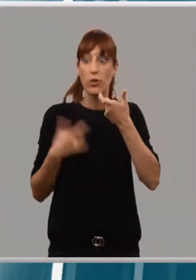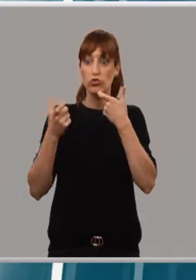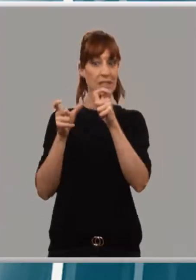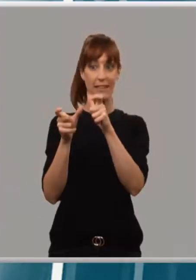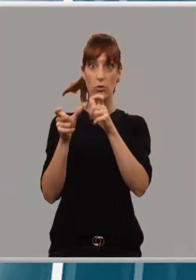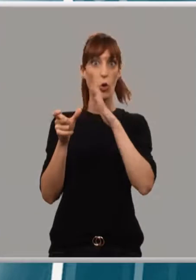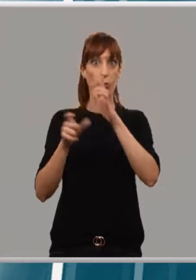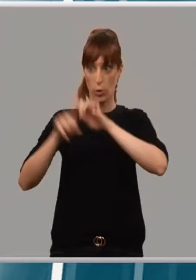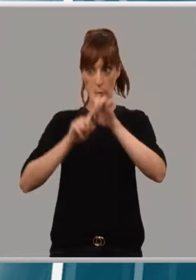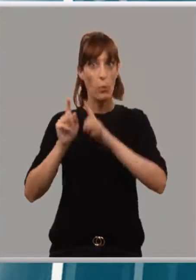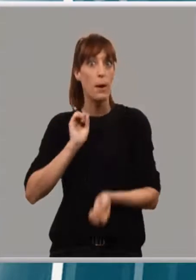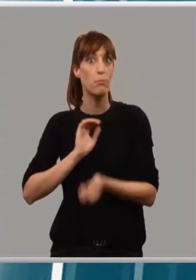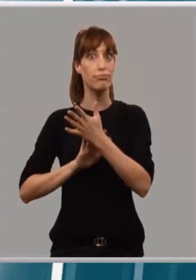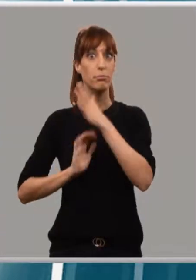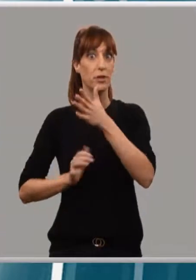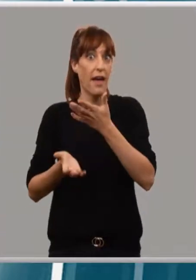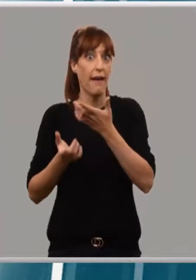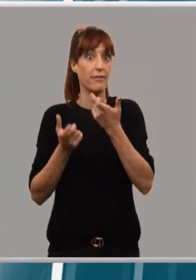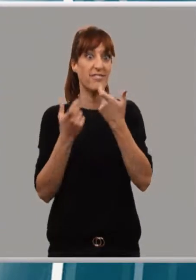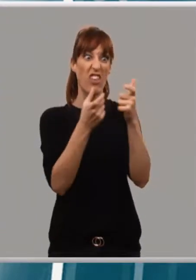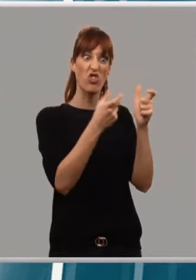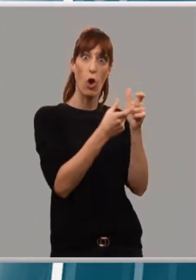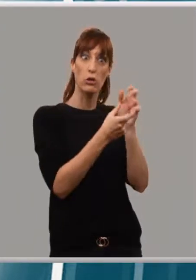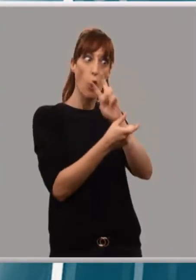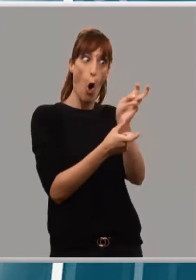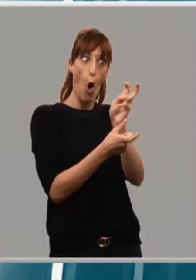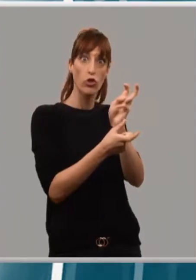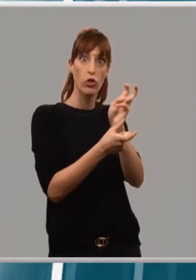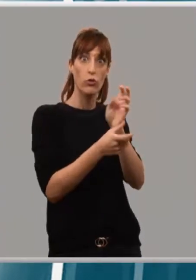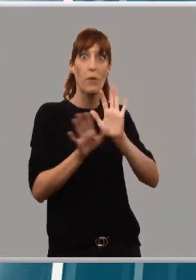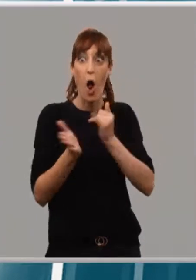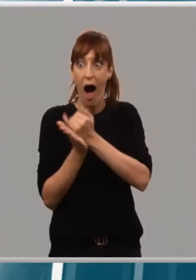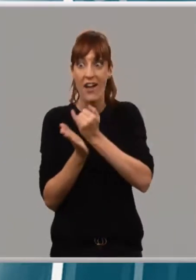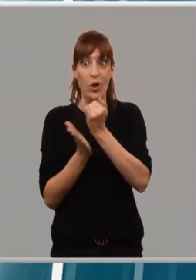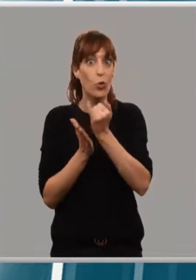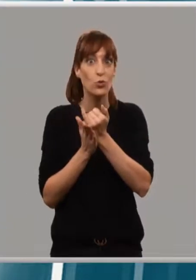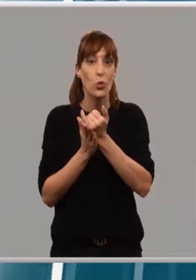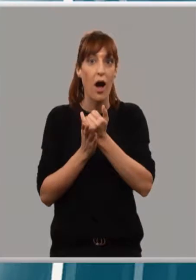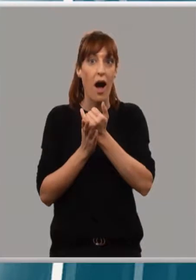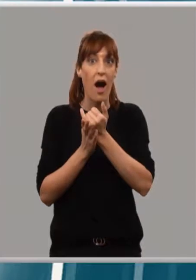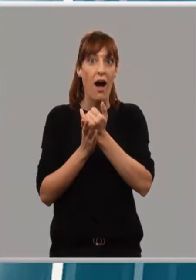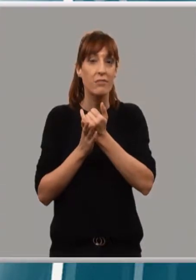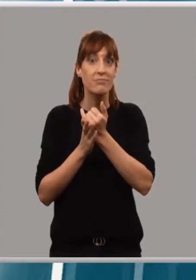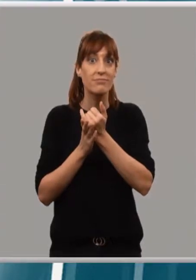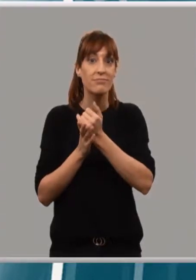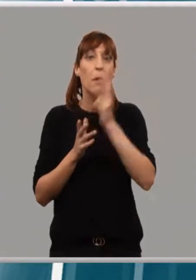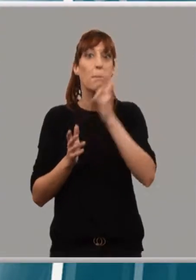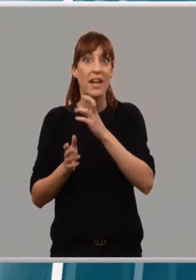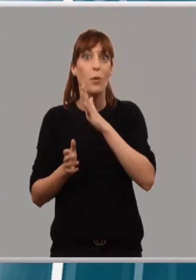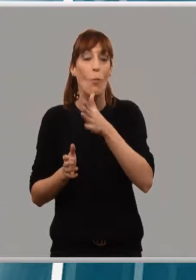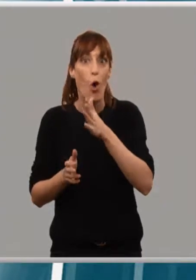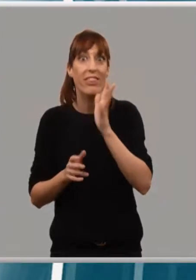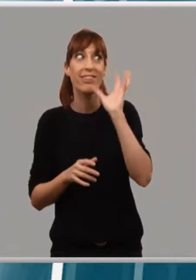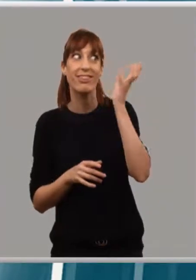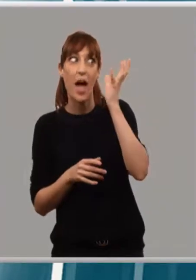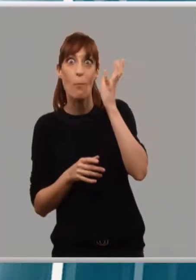que tiene porque la agricultura frente a otros sectores se enfrenta cada temporada a algo diferente, que es las inclemencias del tiempo. La industria no tiene